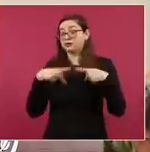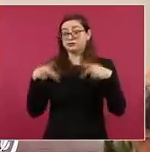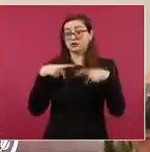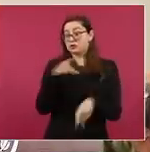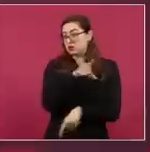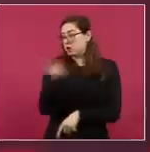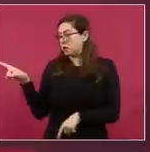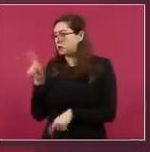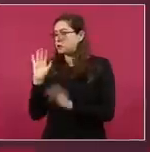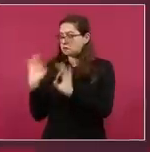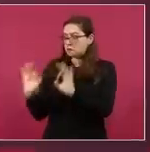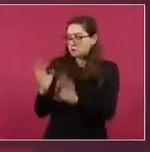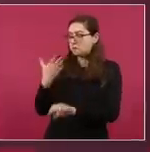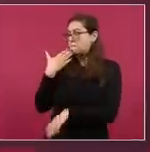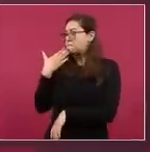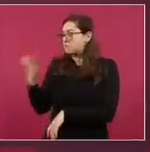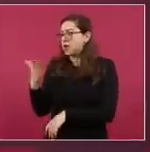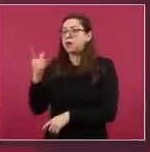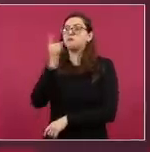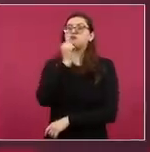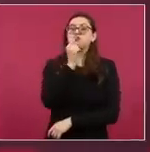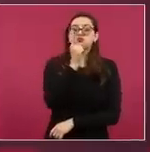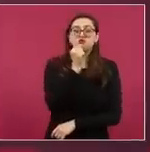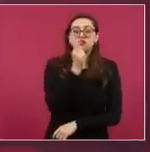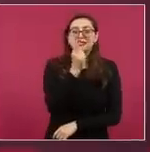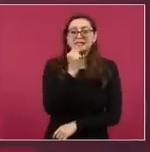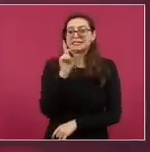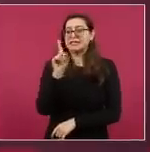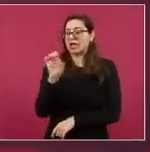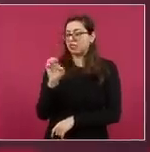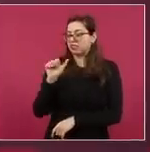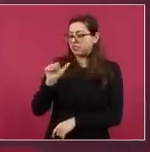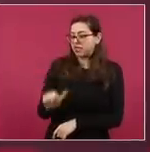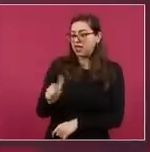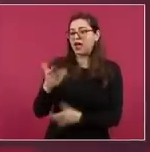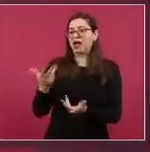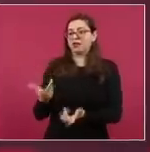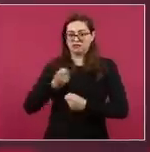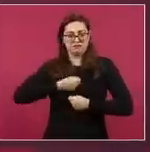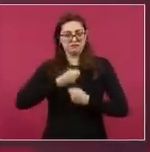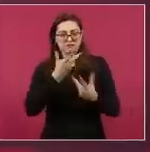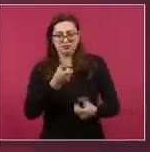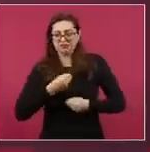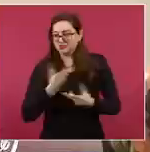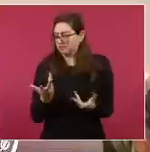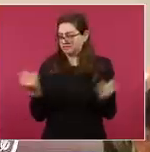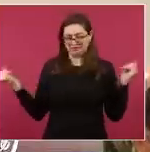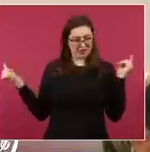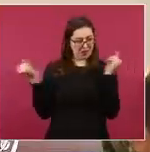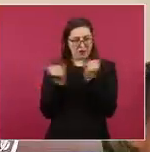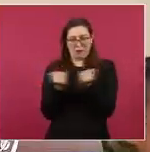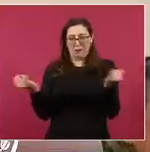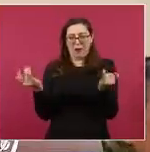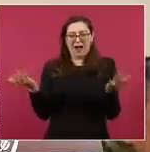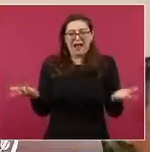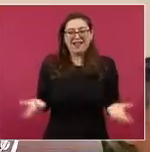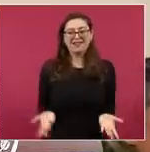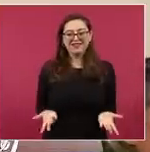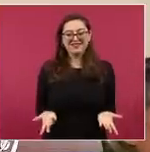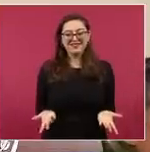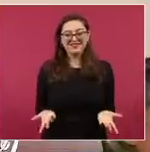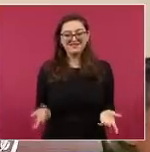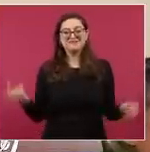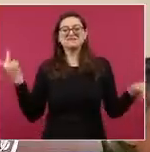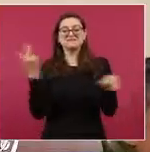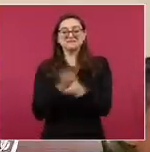a agentes de la DEA y seguramente van a haber